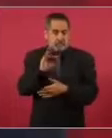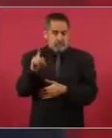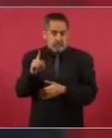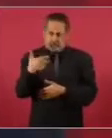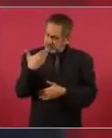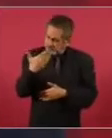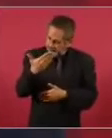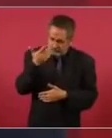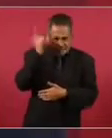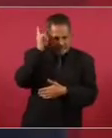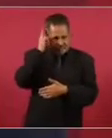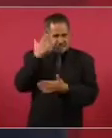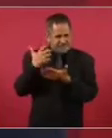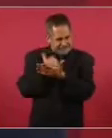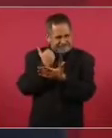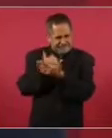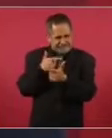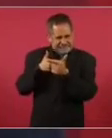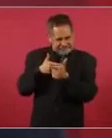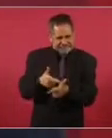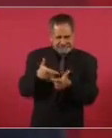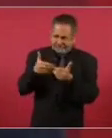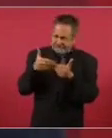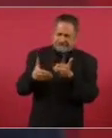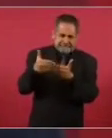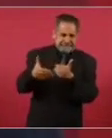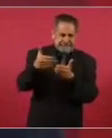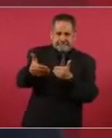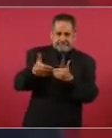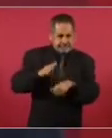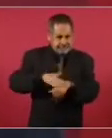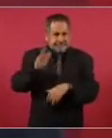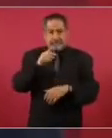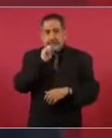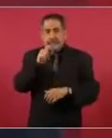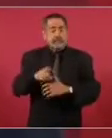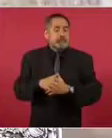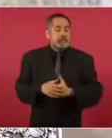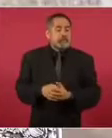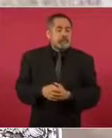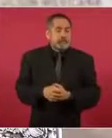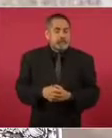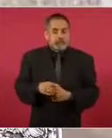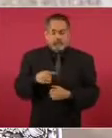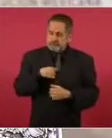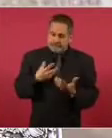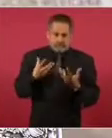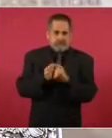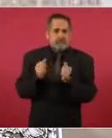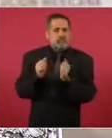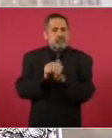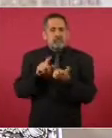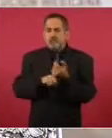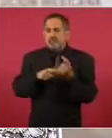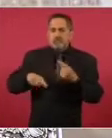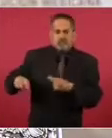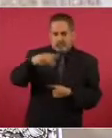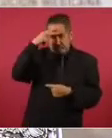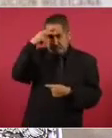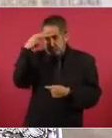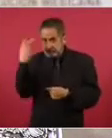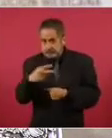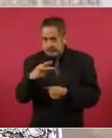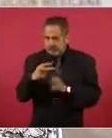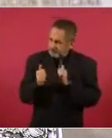le deseo que siga adelante. Y estoy con todos los mexicanos